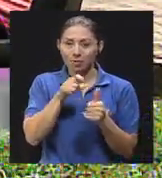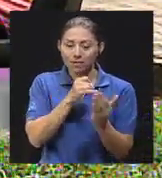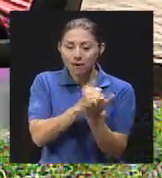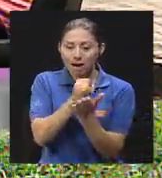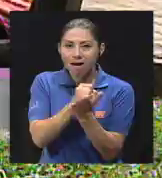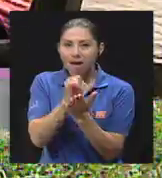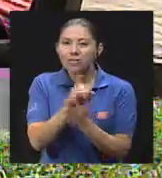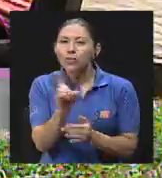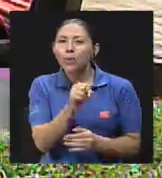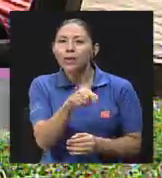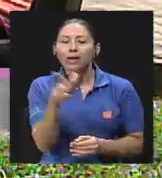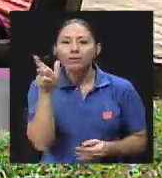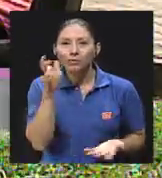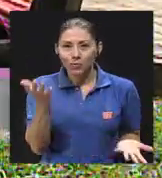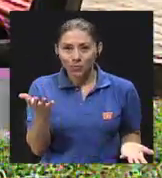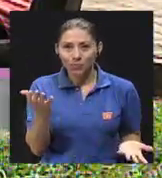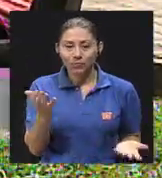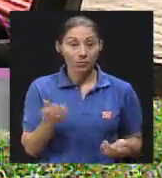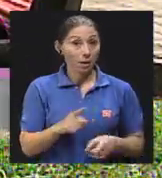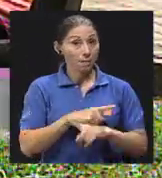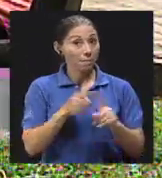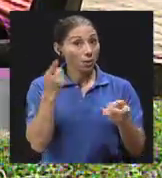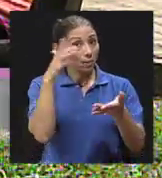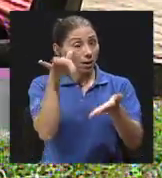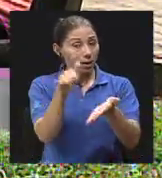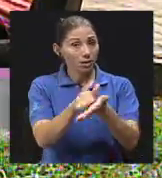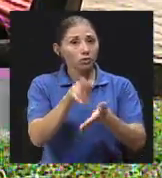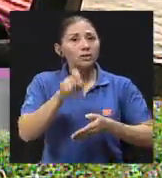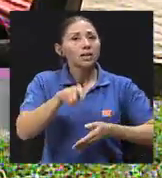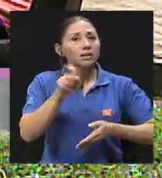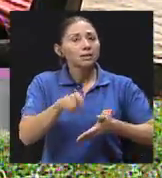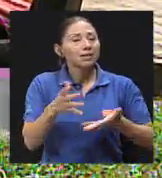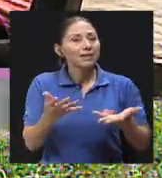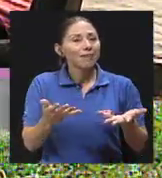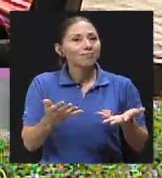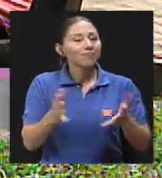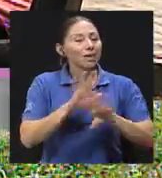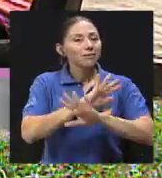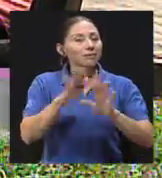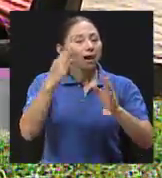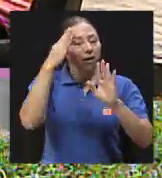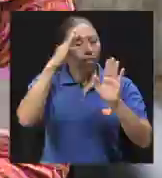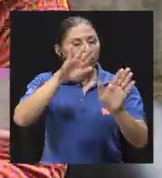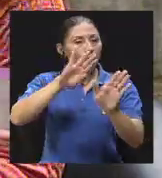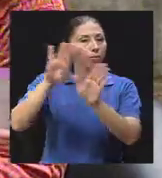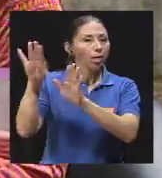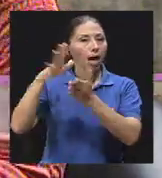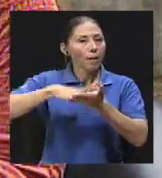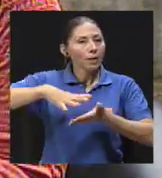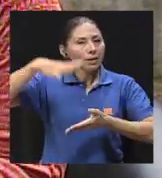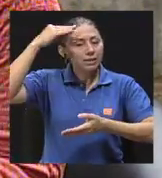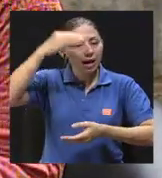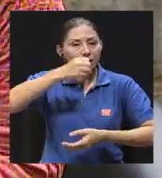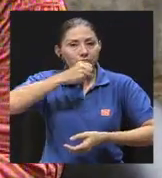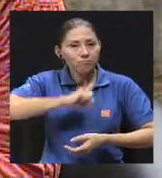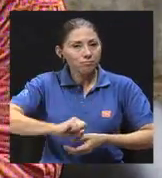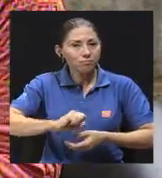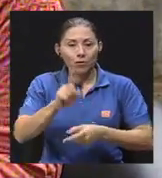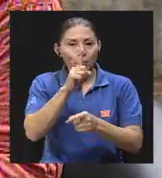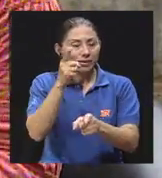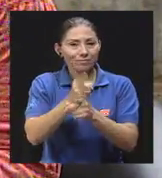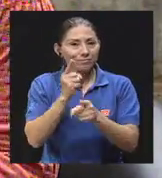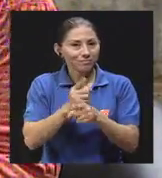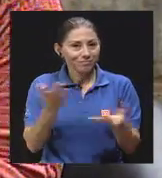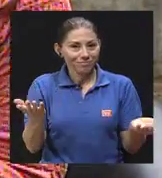Para hacer eso, don Jaime, ¿se necesita romper ese aprendizaje que podríamos decir que no es un adecuado aprendizaje de la